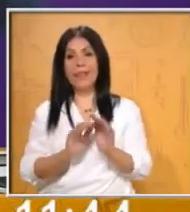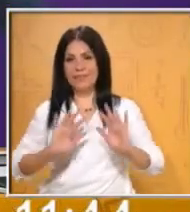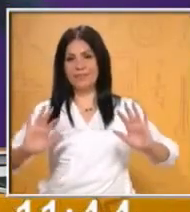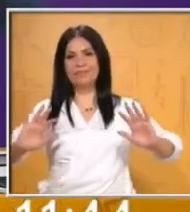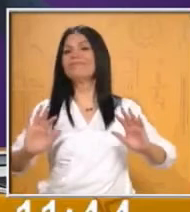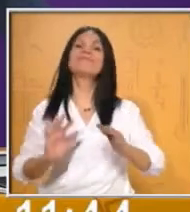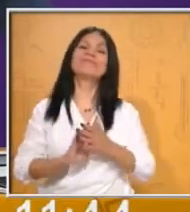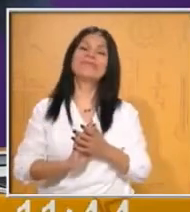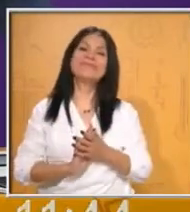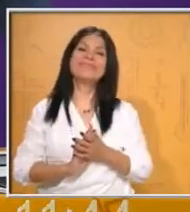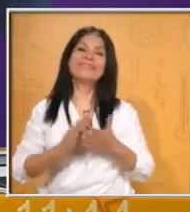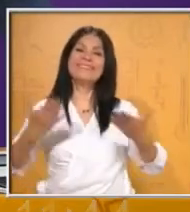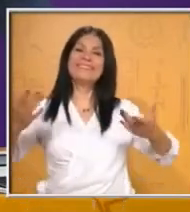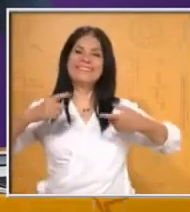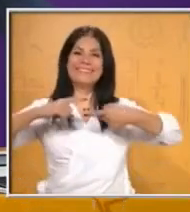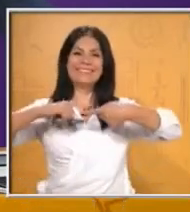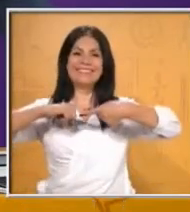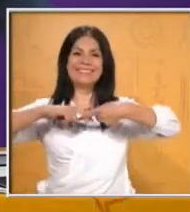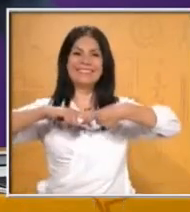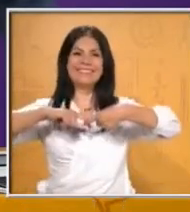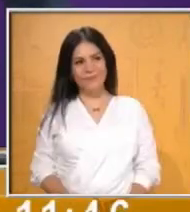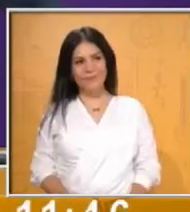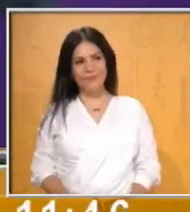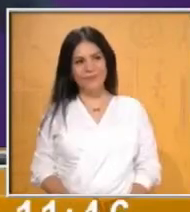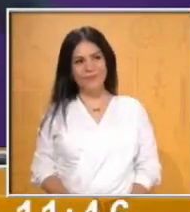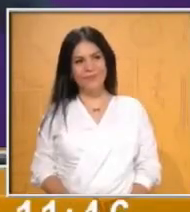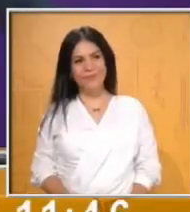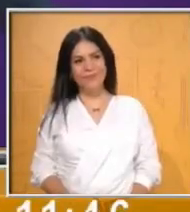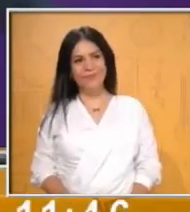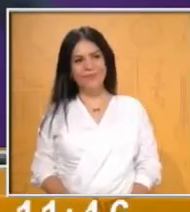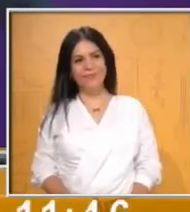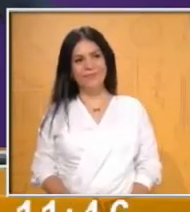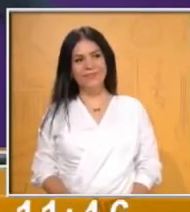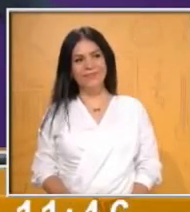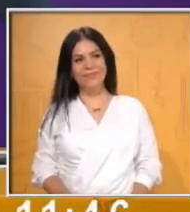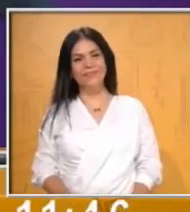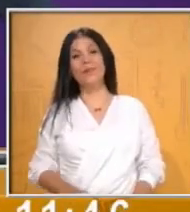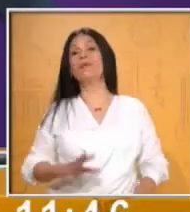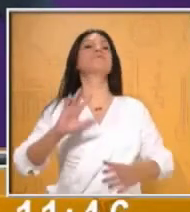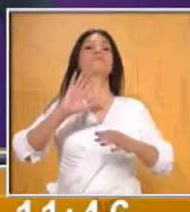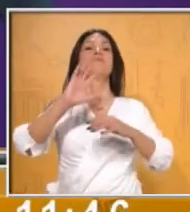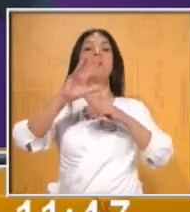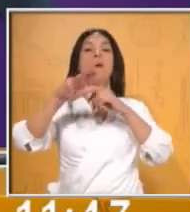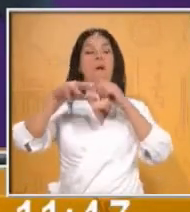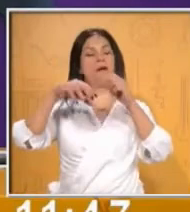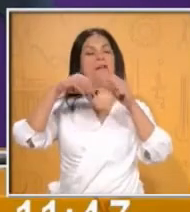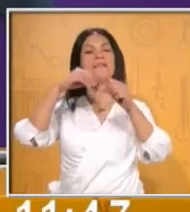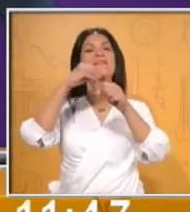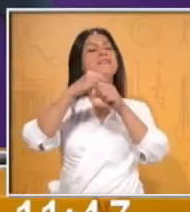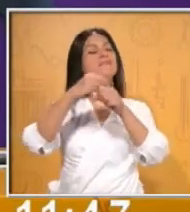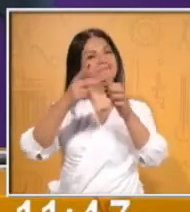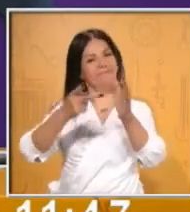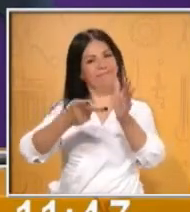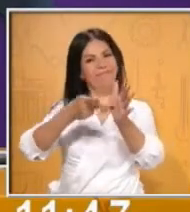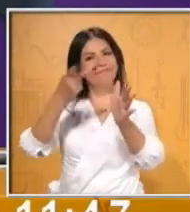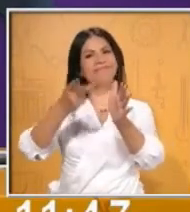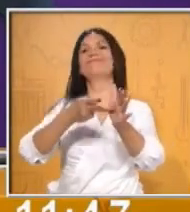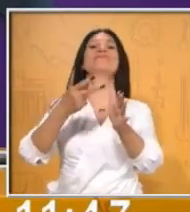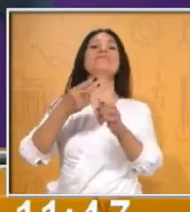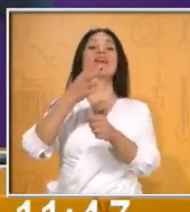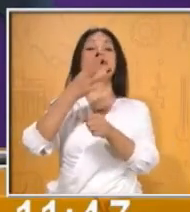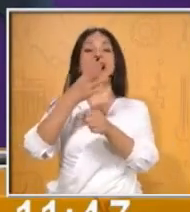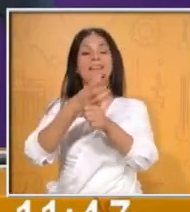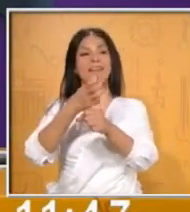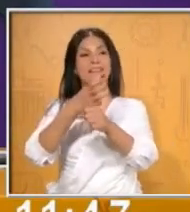Maestro? Vamos a una pausa comercial y regresamos. Hemos vuelto. Repetimos tercer y cuarto grado de